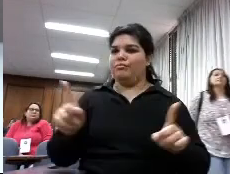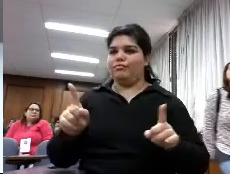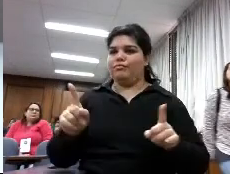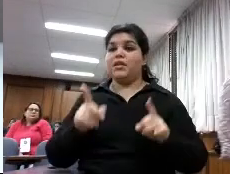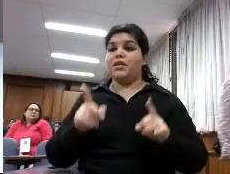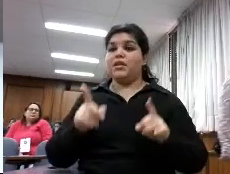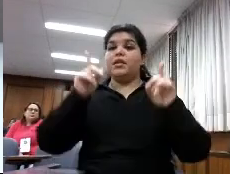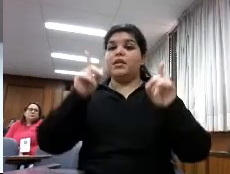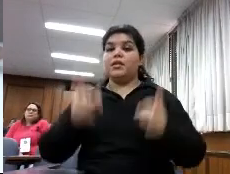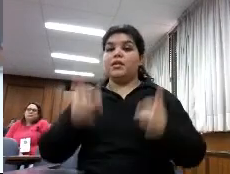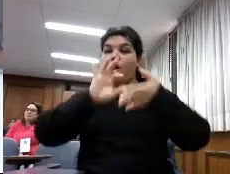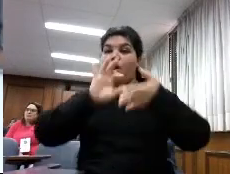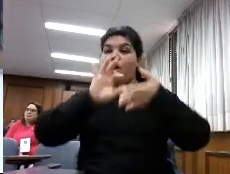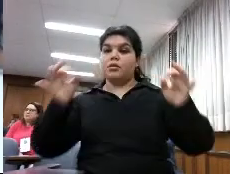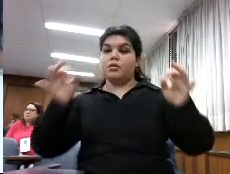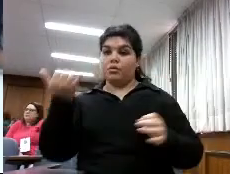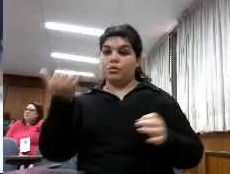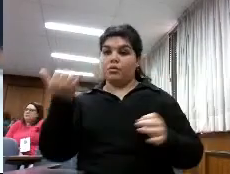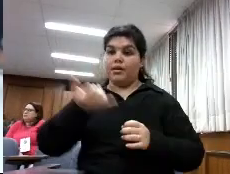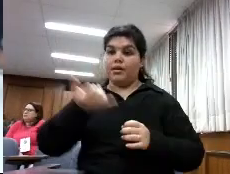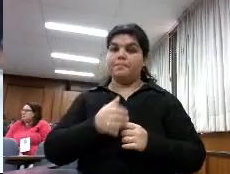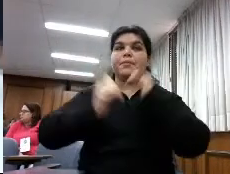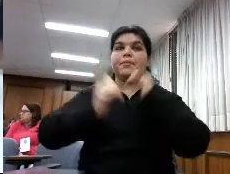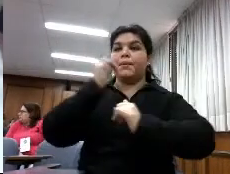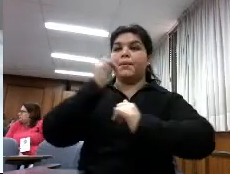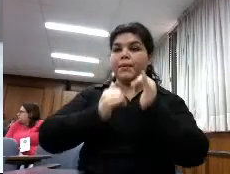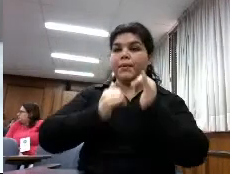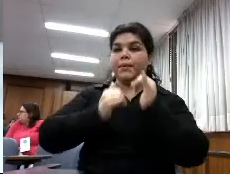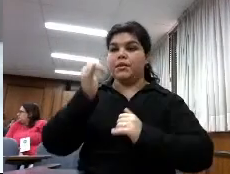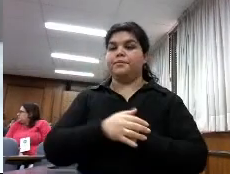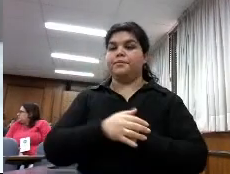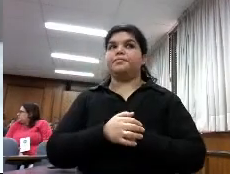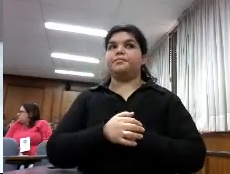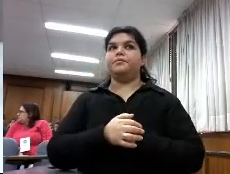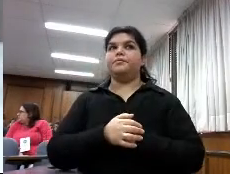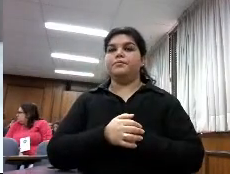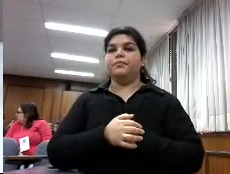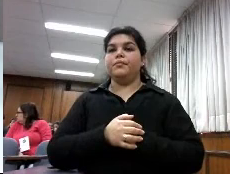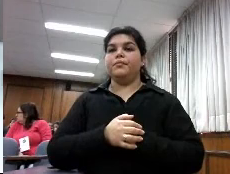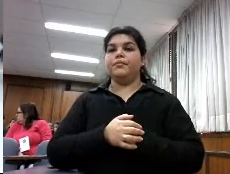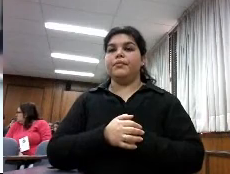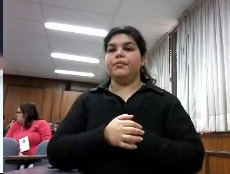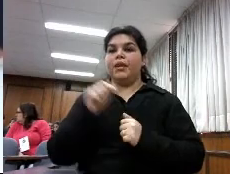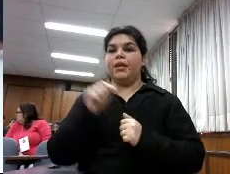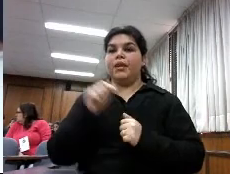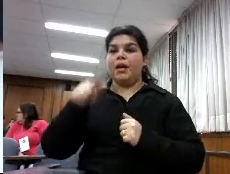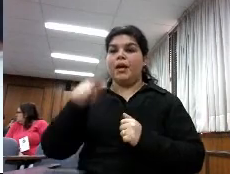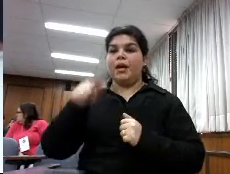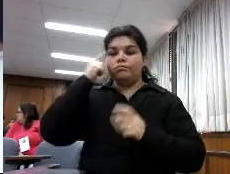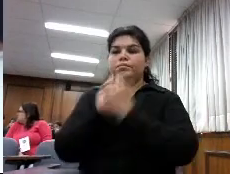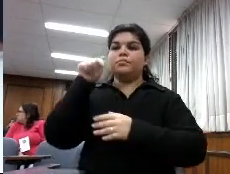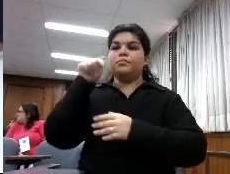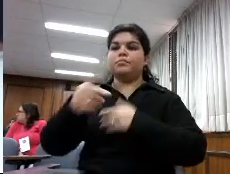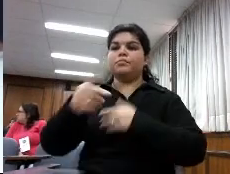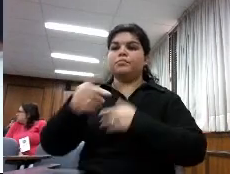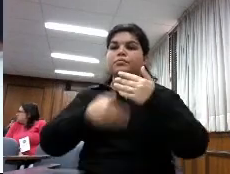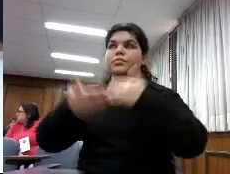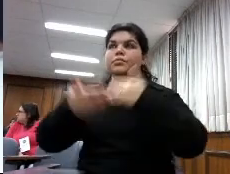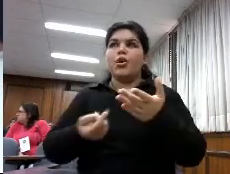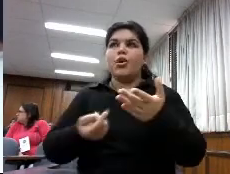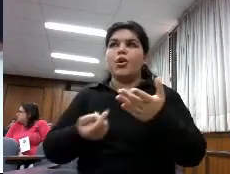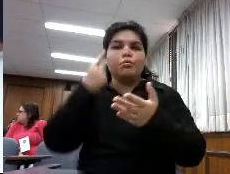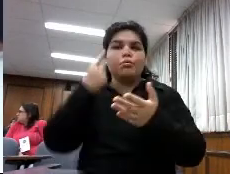Danton que dice que una cosa que la galaxia Big Gutenberg se ha reinventado o sea lo que inventó